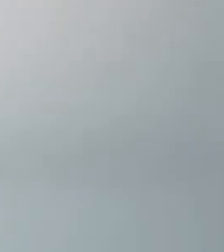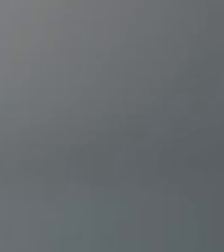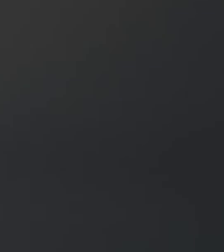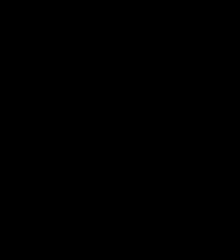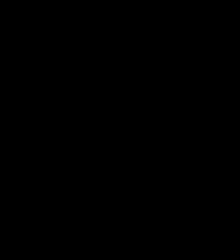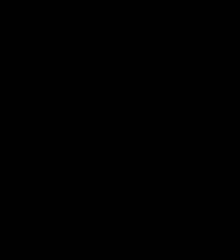OCDE